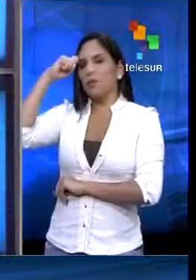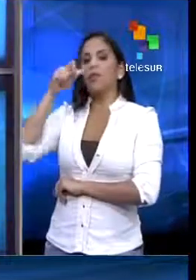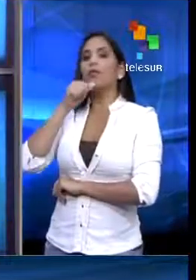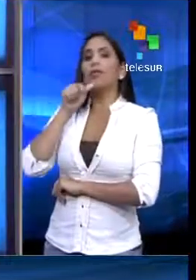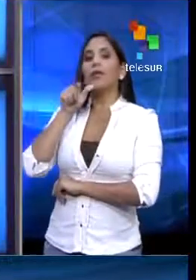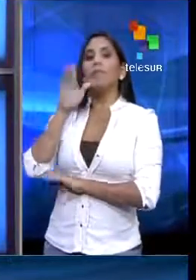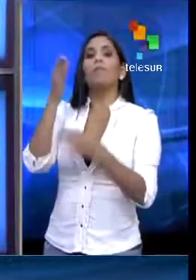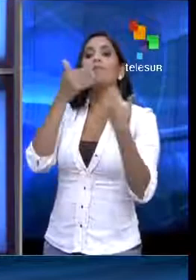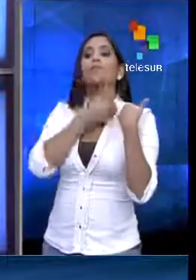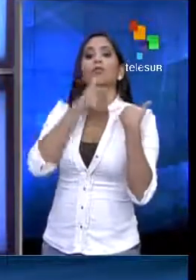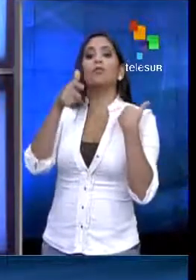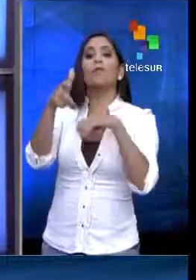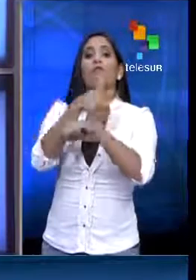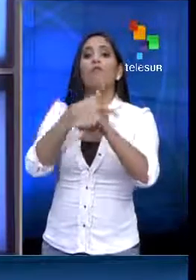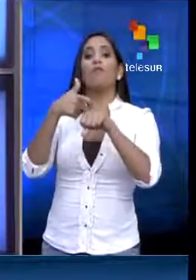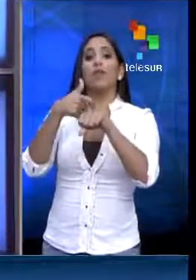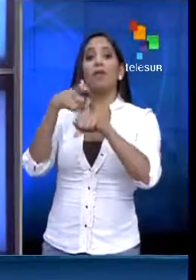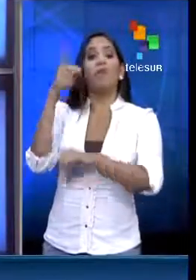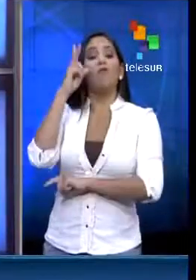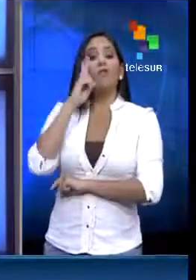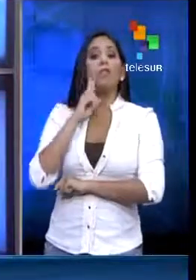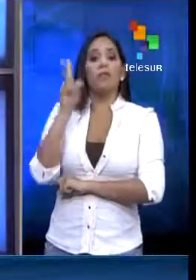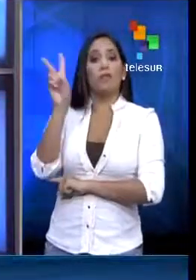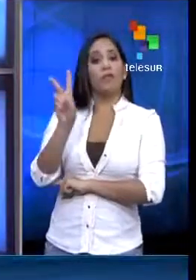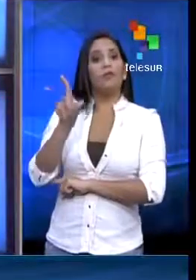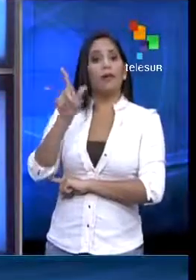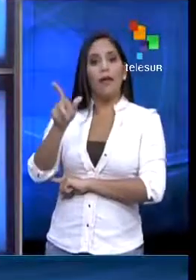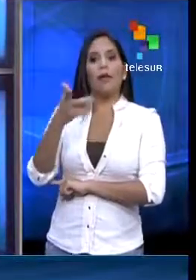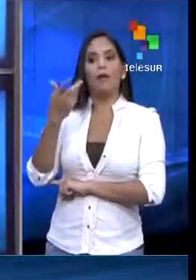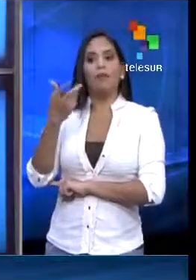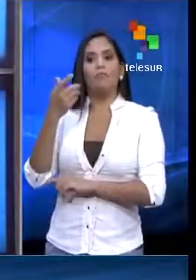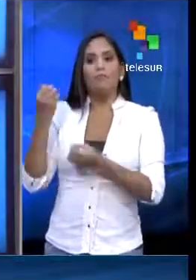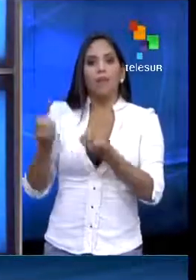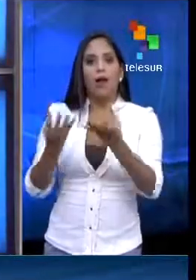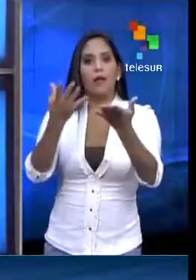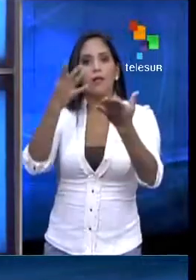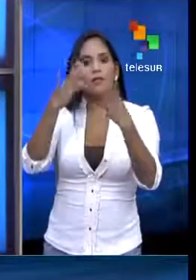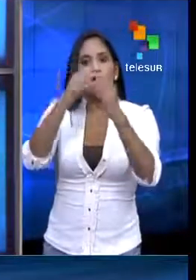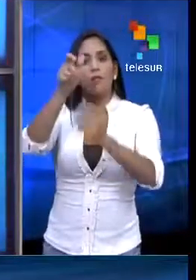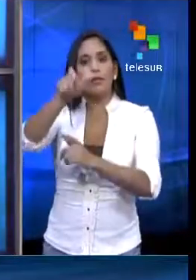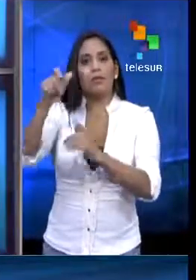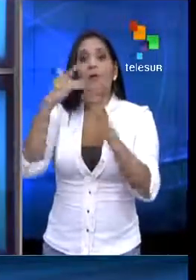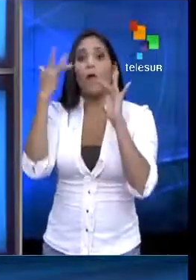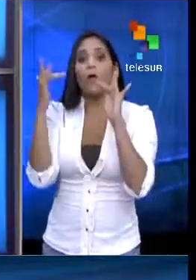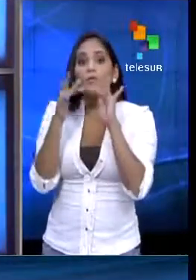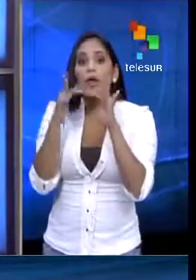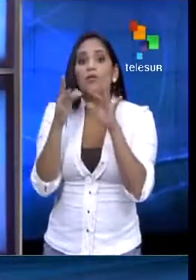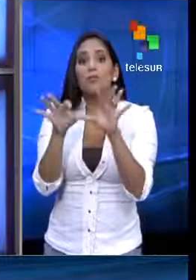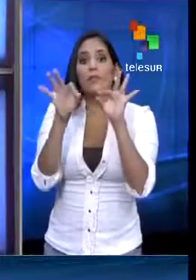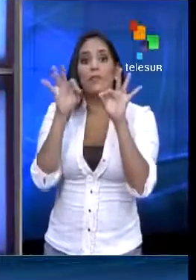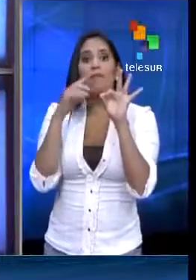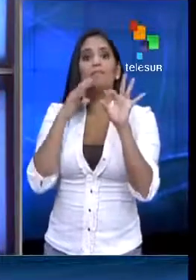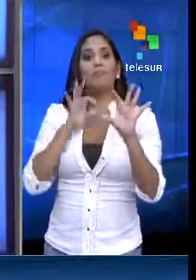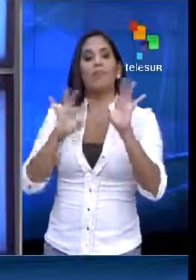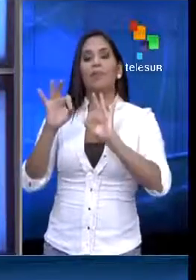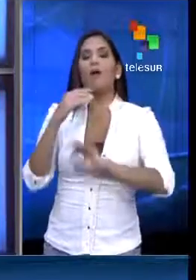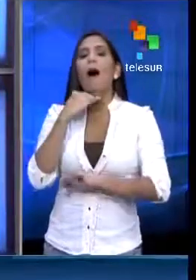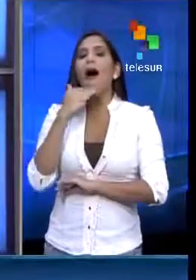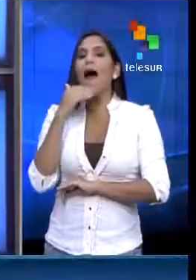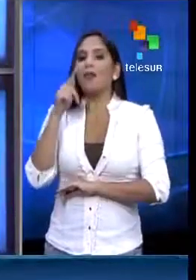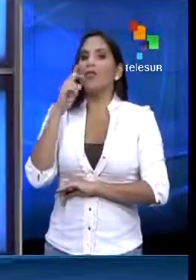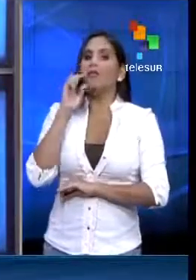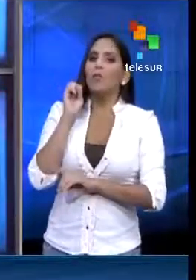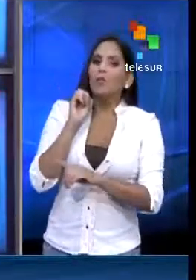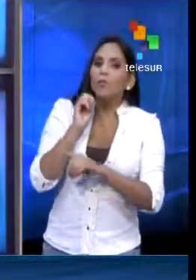bolivariano para defender al pueblo de la especulación y también del acaparamiento. Es nuestro corresponsal en Caracas, Ángel Sedeño, quien ha preparado un relato para